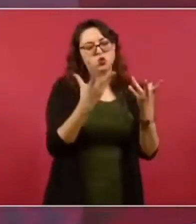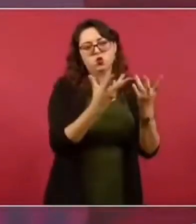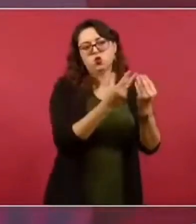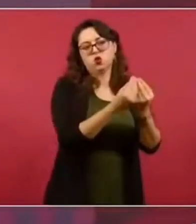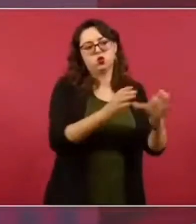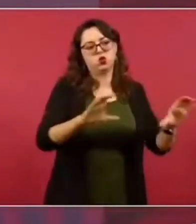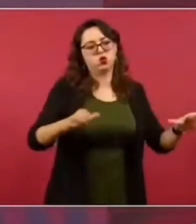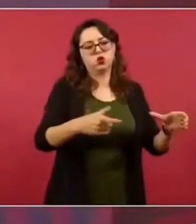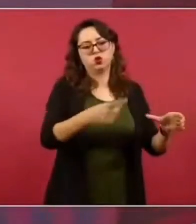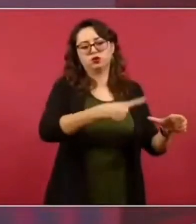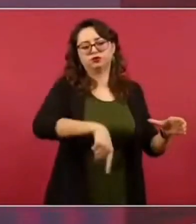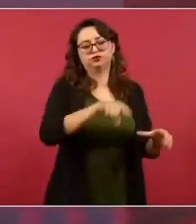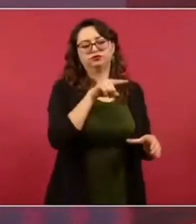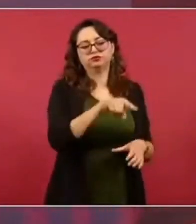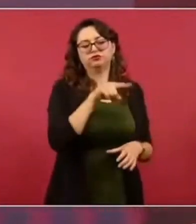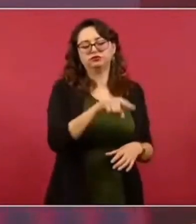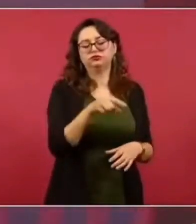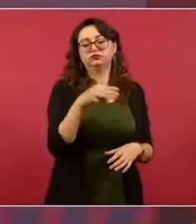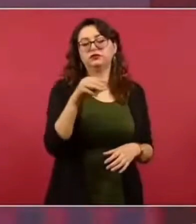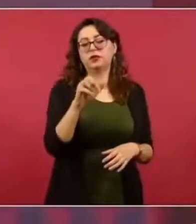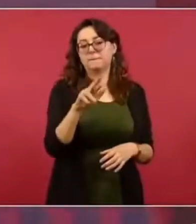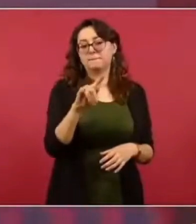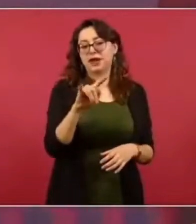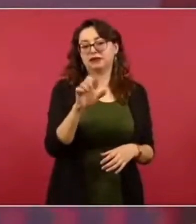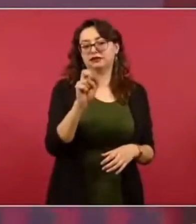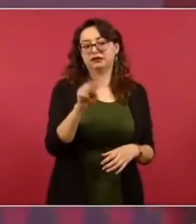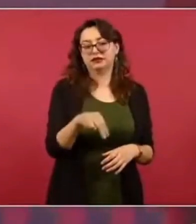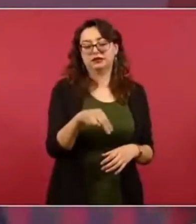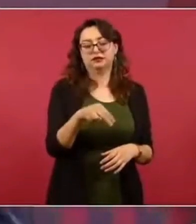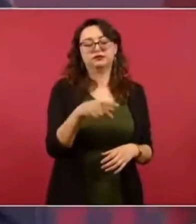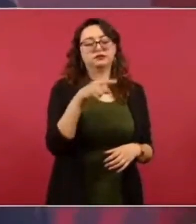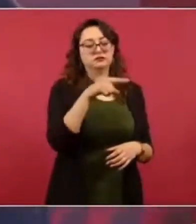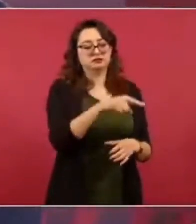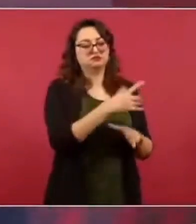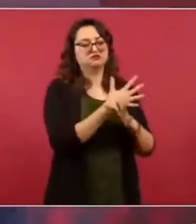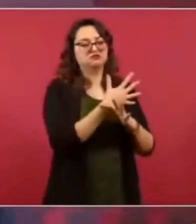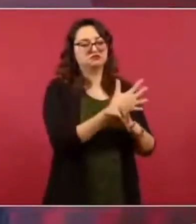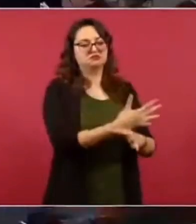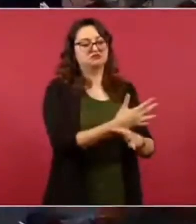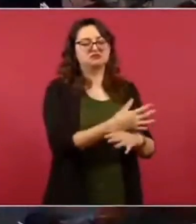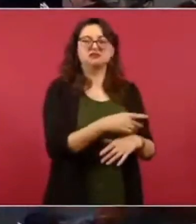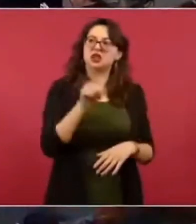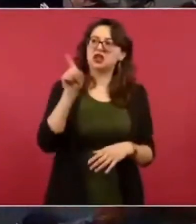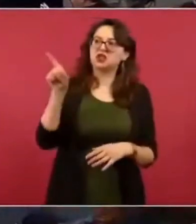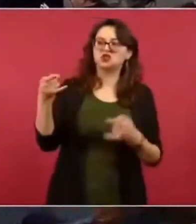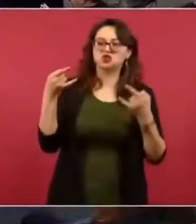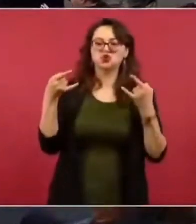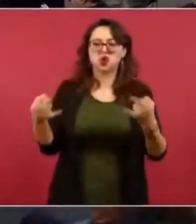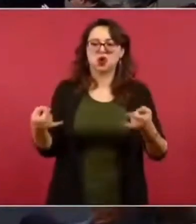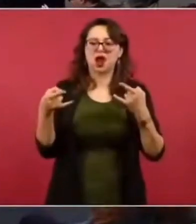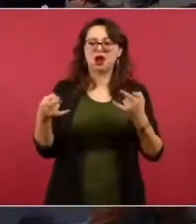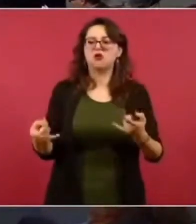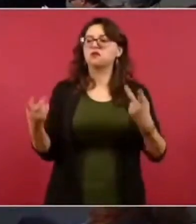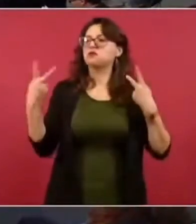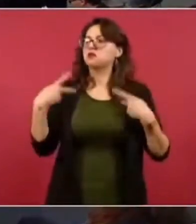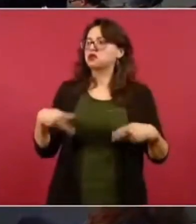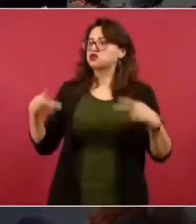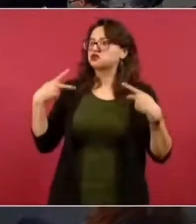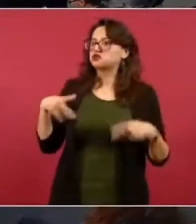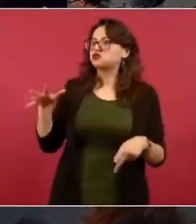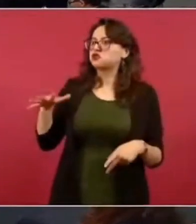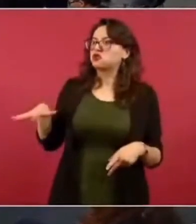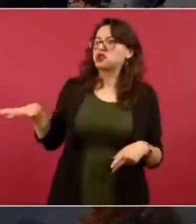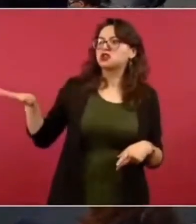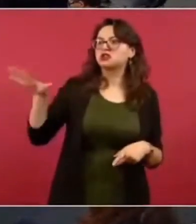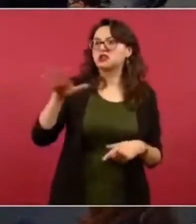en el Zócalo. Ponlo, ¿no? Ponlo. A todos los morenistas.